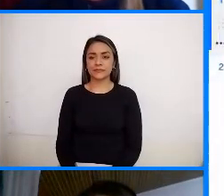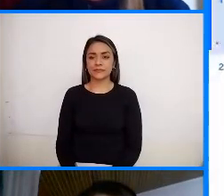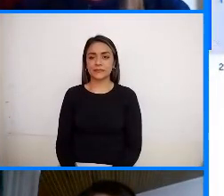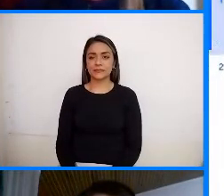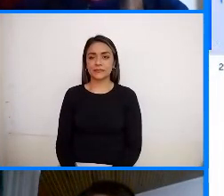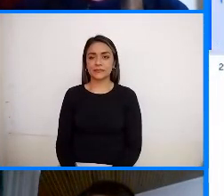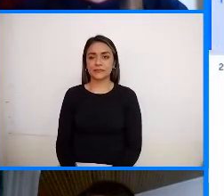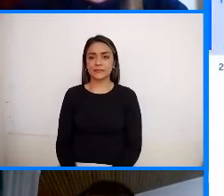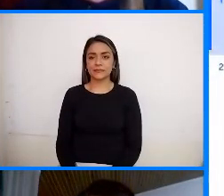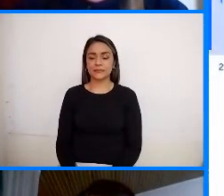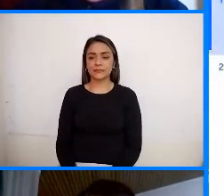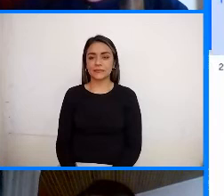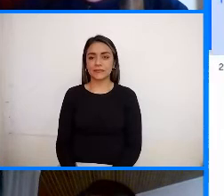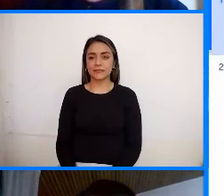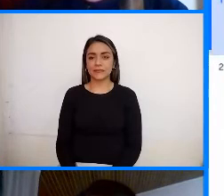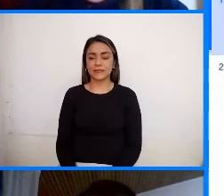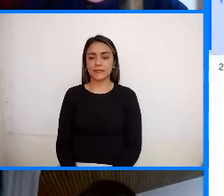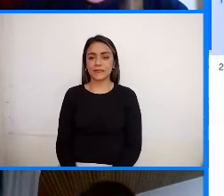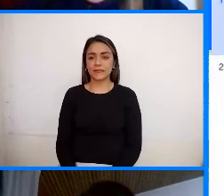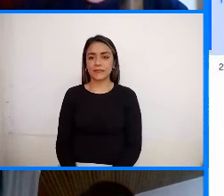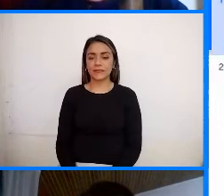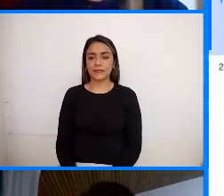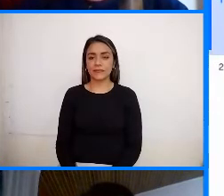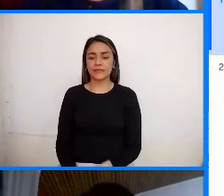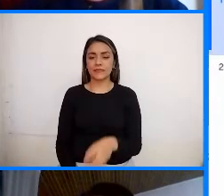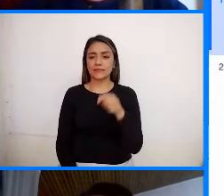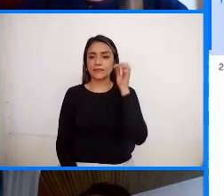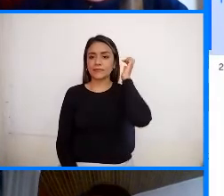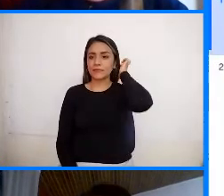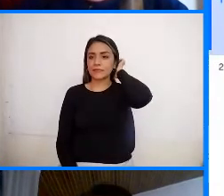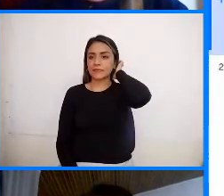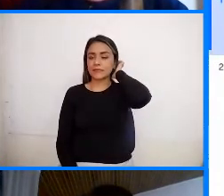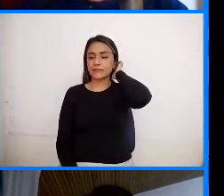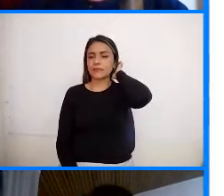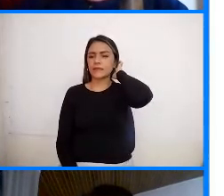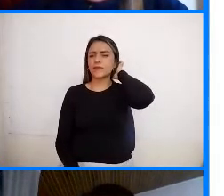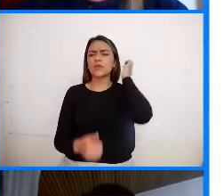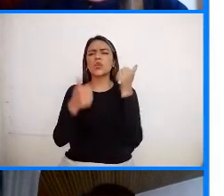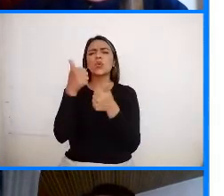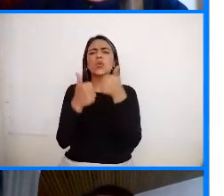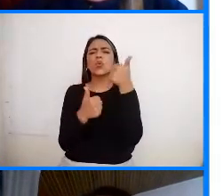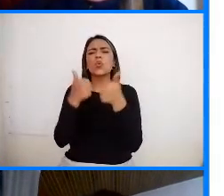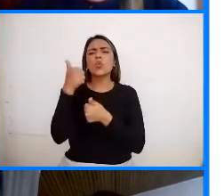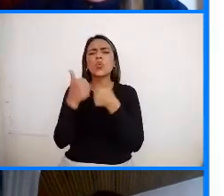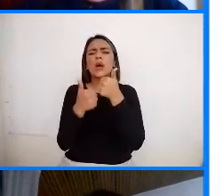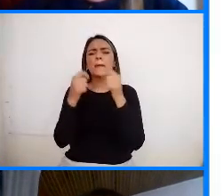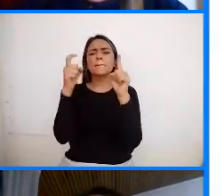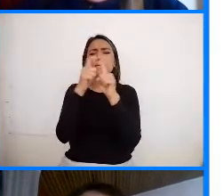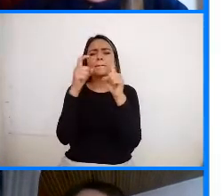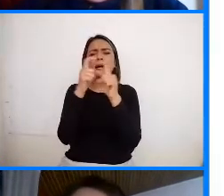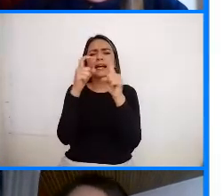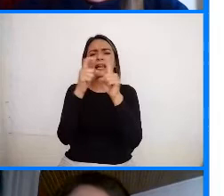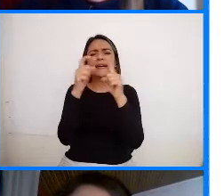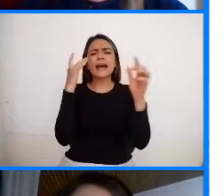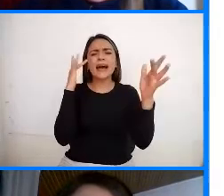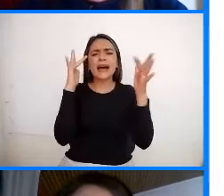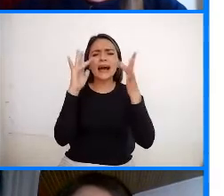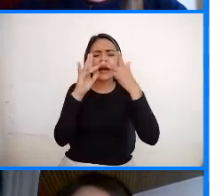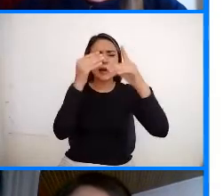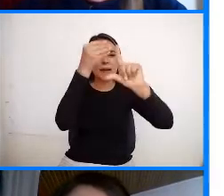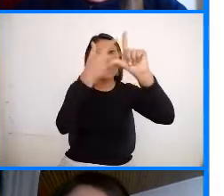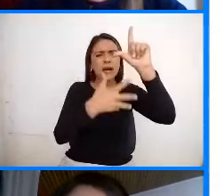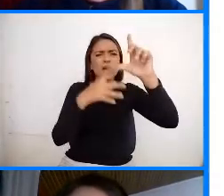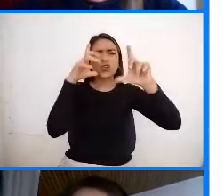Y las palabras claves de las cátedras ¿Cuáles son para ustedes las palabras claves del